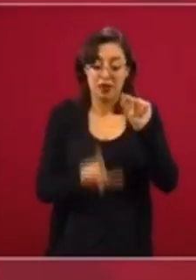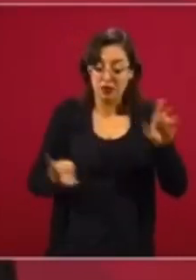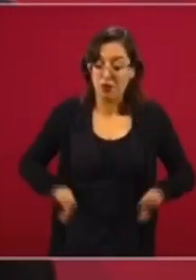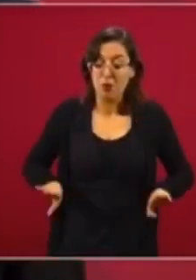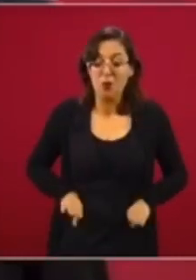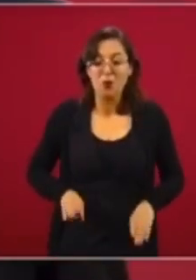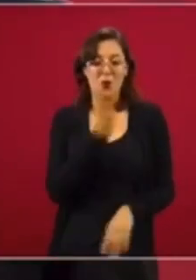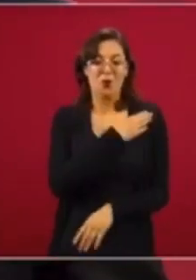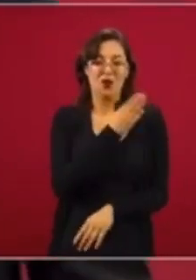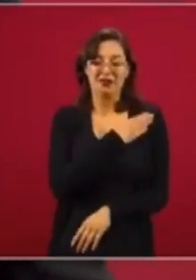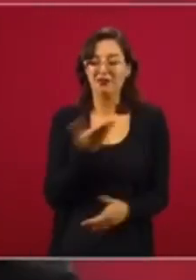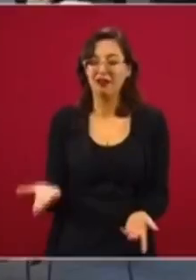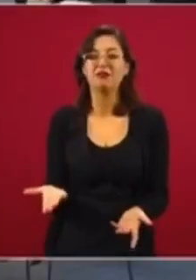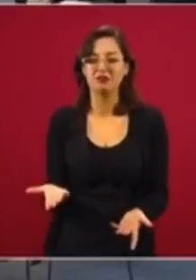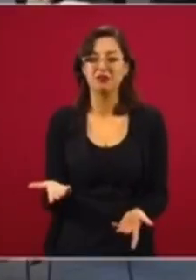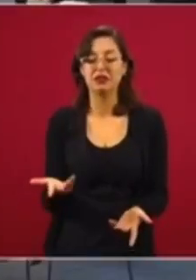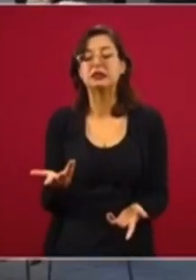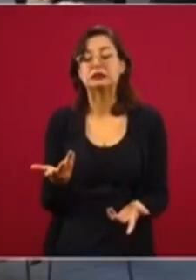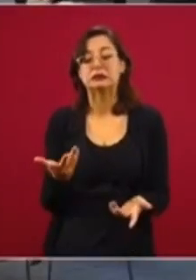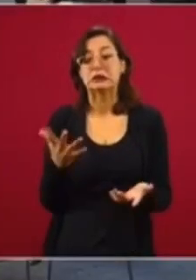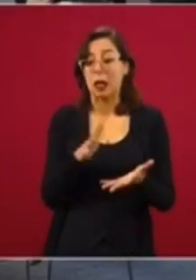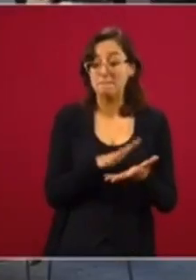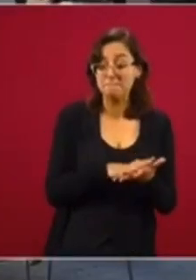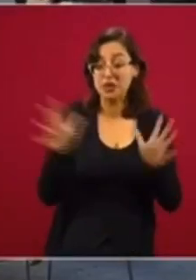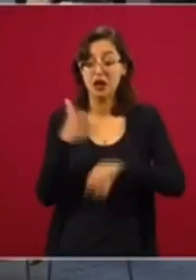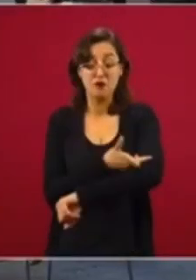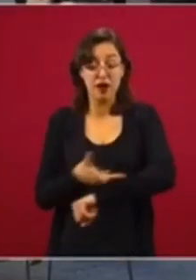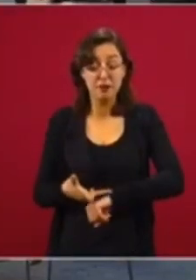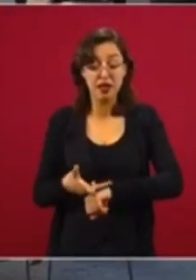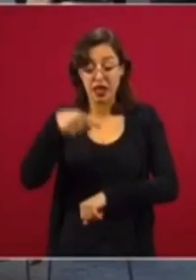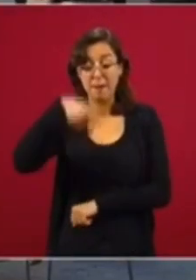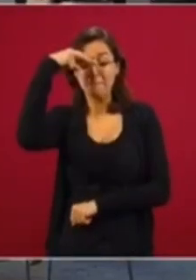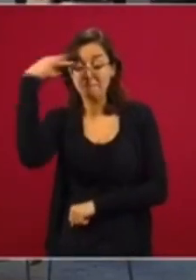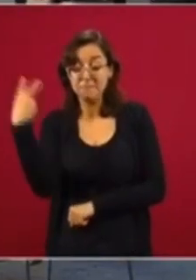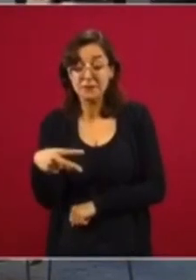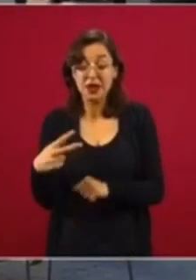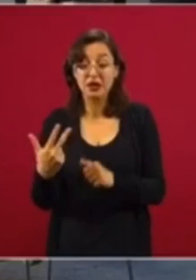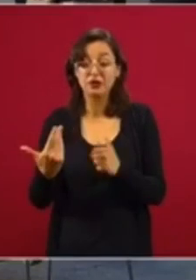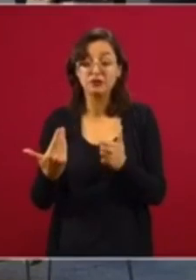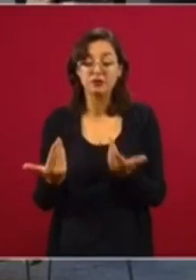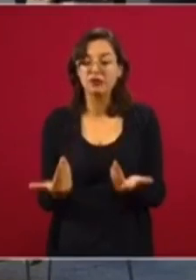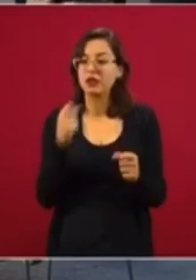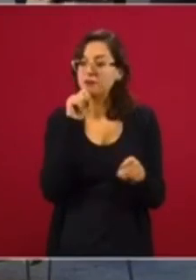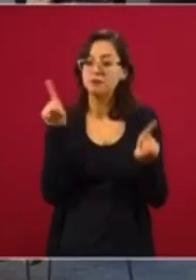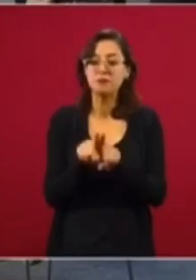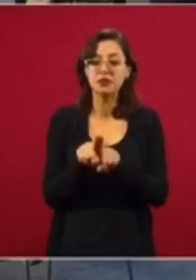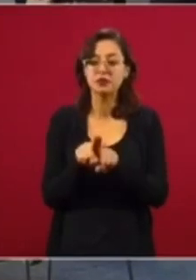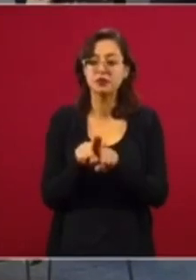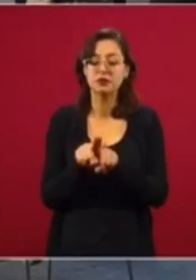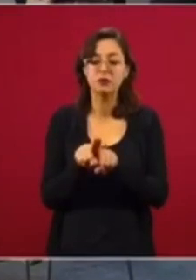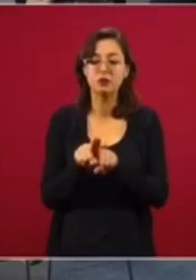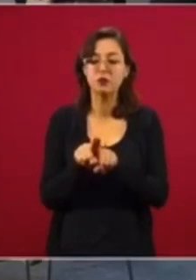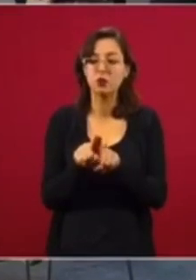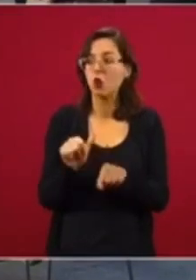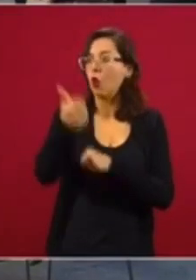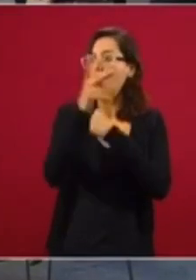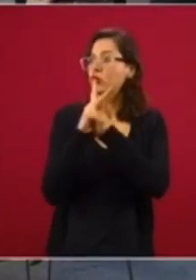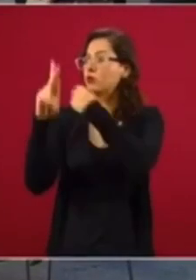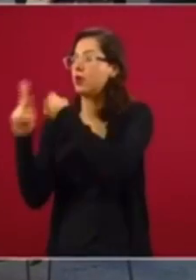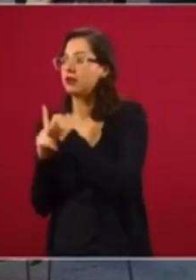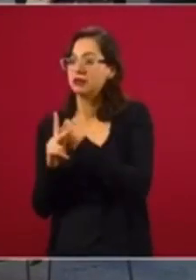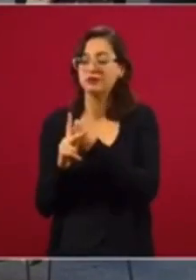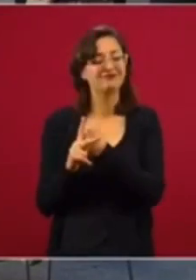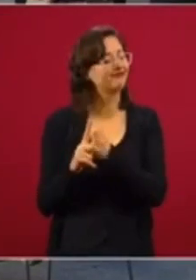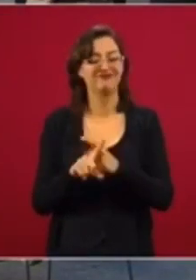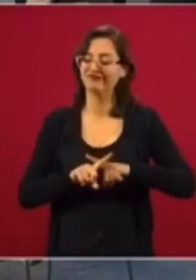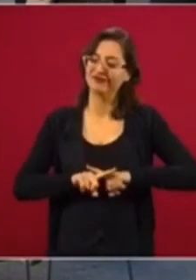que tenemos. Entonces, si queremos medir violencia familiar en México con los mismos parámetros de otras partes del mundo,